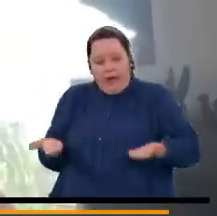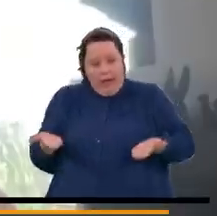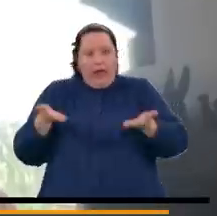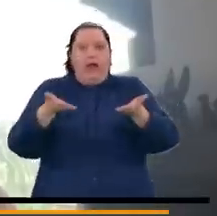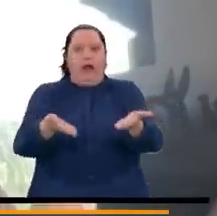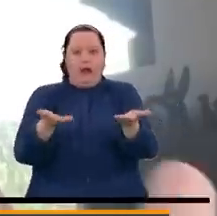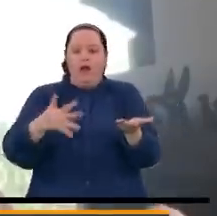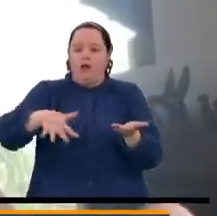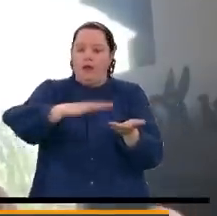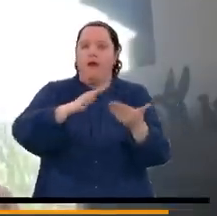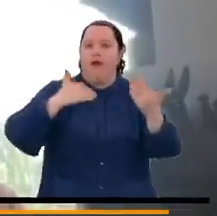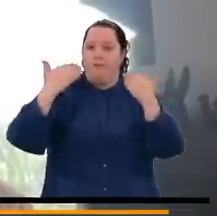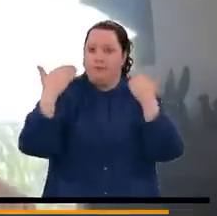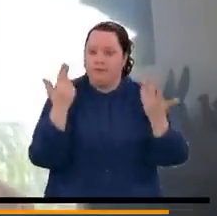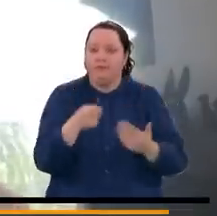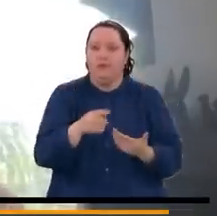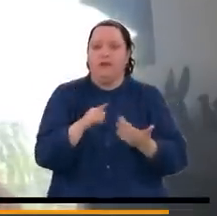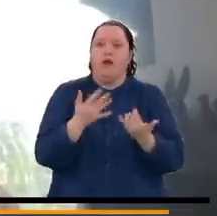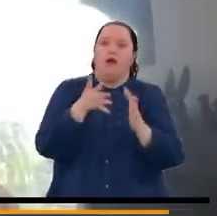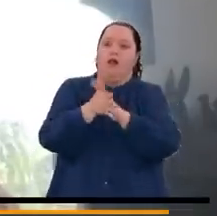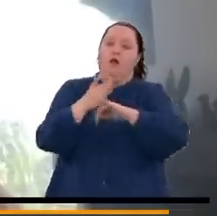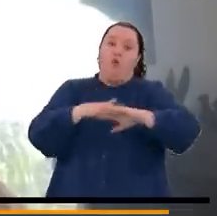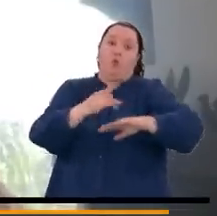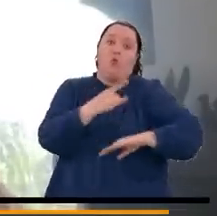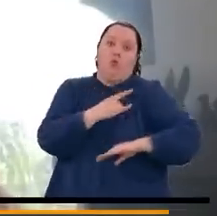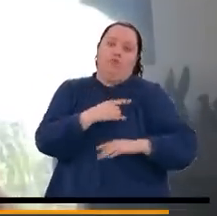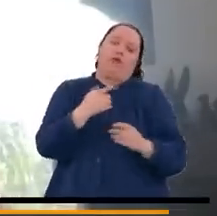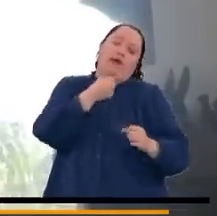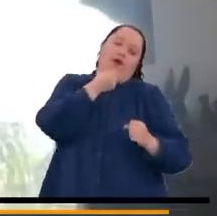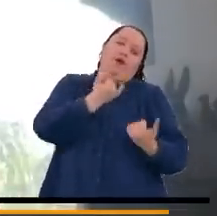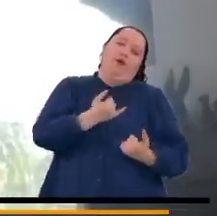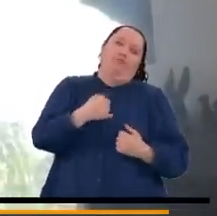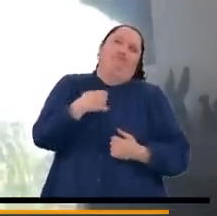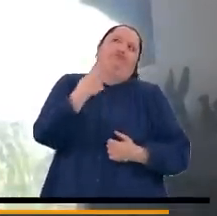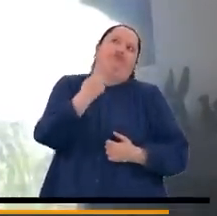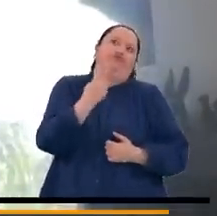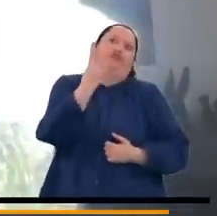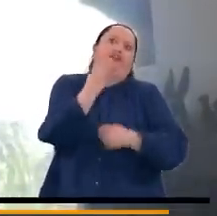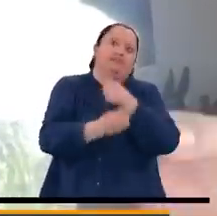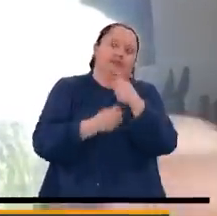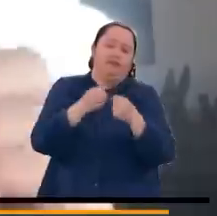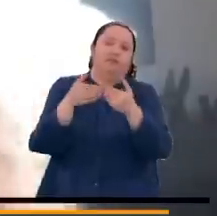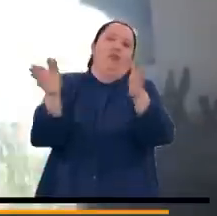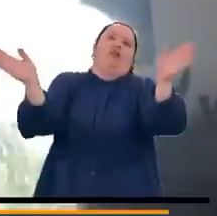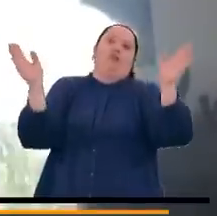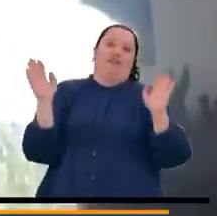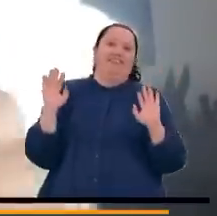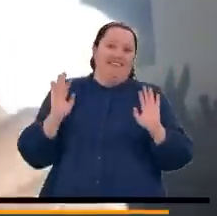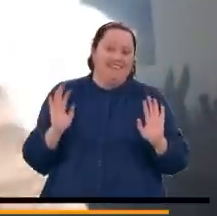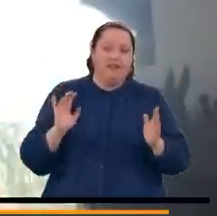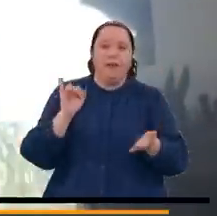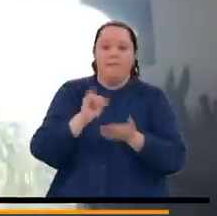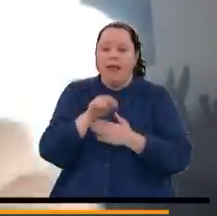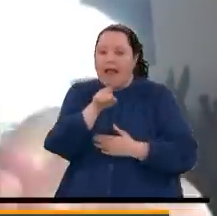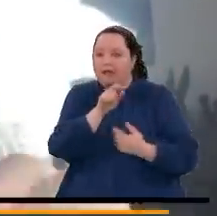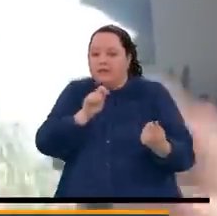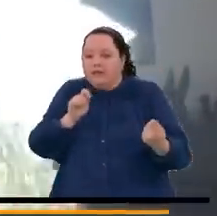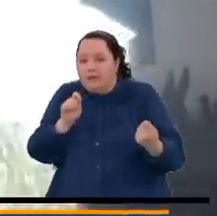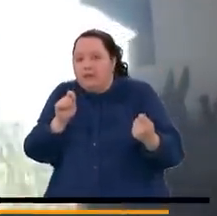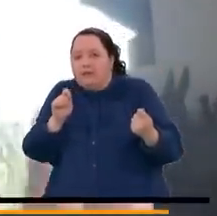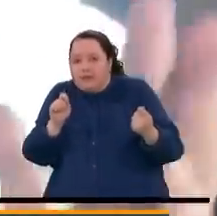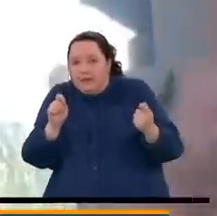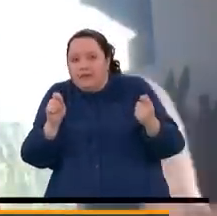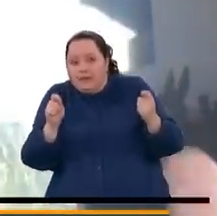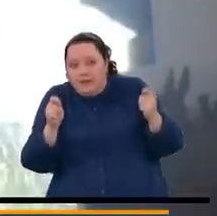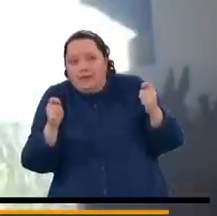Una universidad se anuncia hoy, pero va a para inaugurarse por ahí en dos, tres años. Entonces, ahí también hay un principio de gradualidad, de